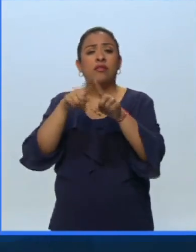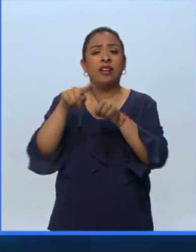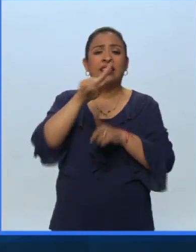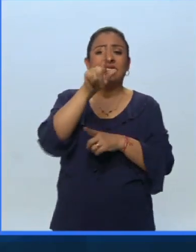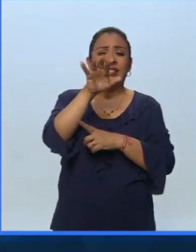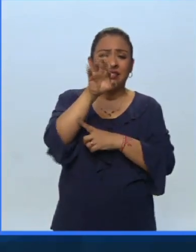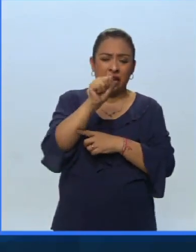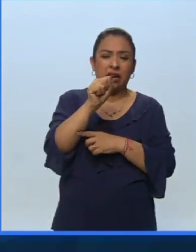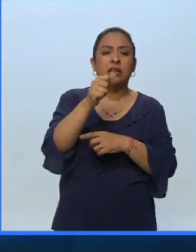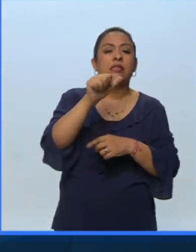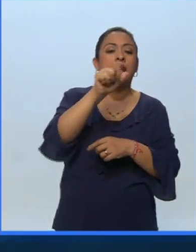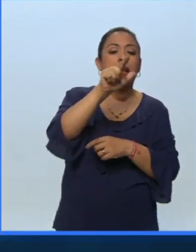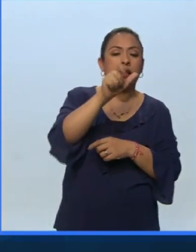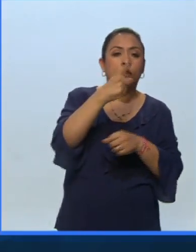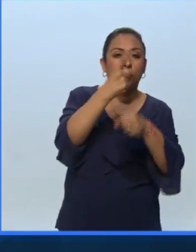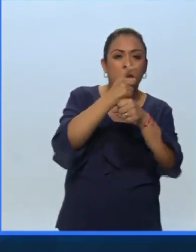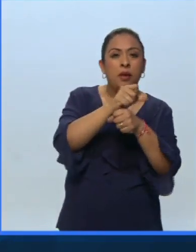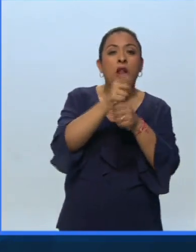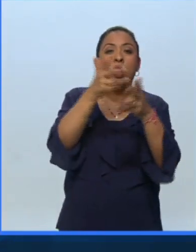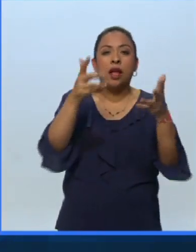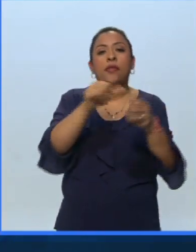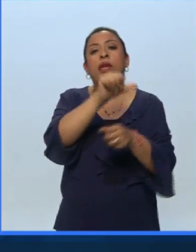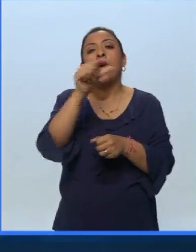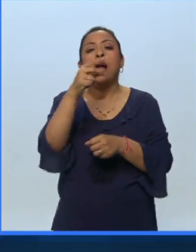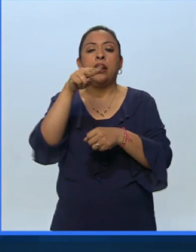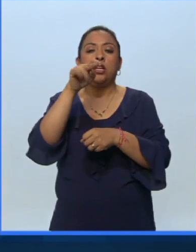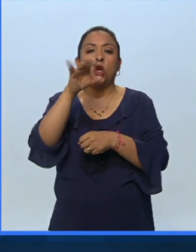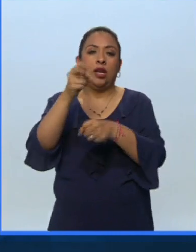desde Alejandro I el Grande hasta Nicolás II